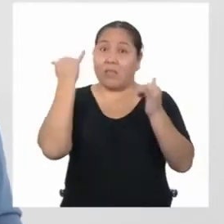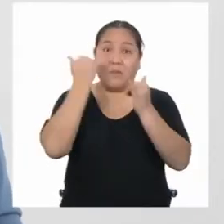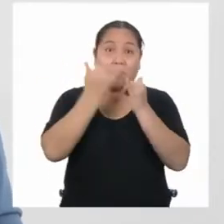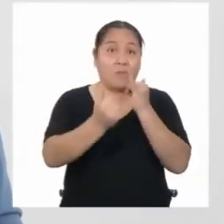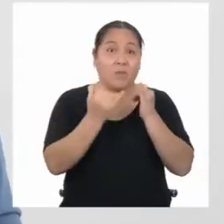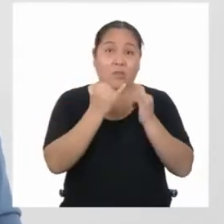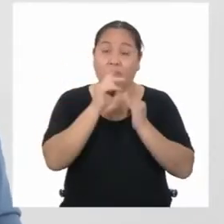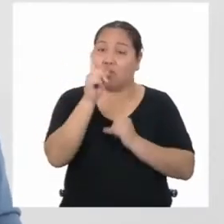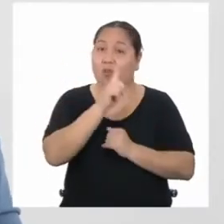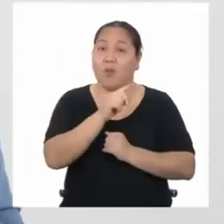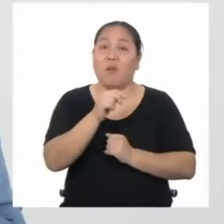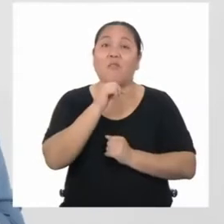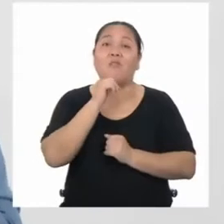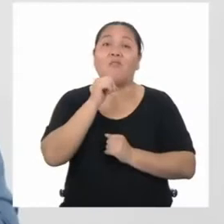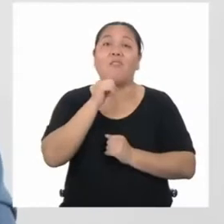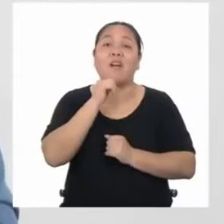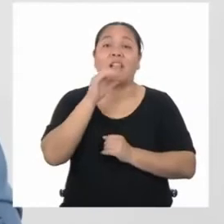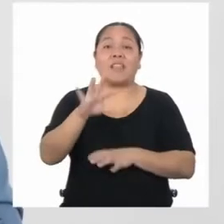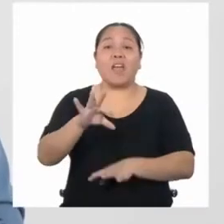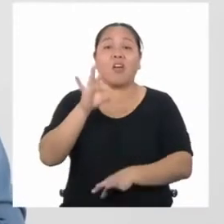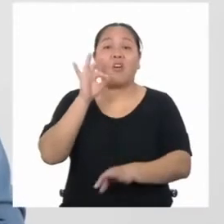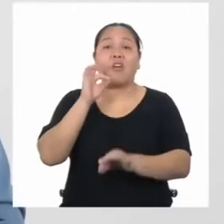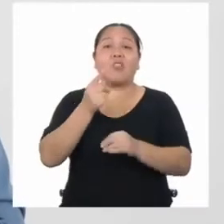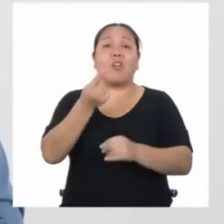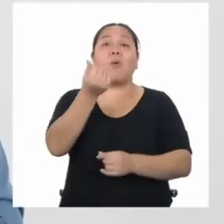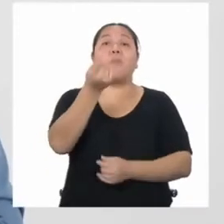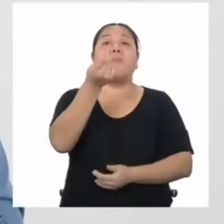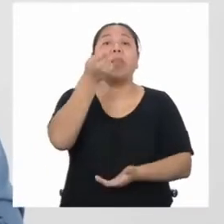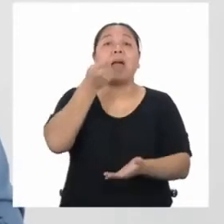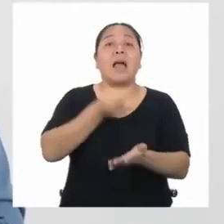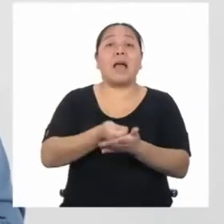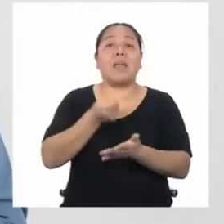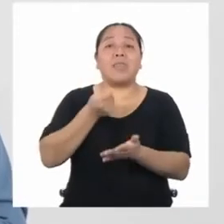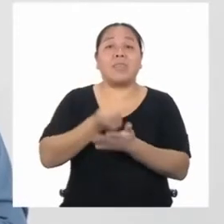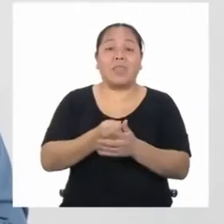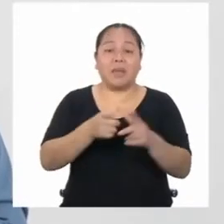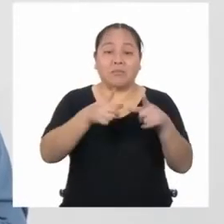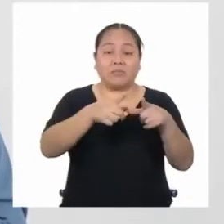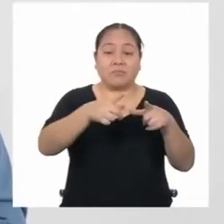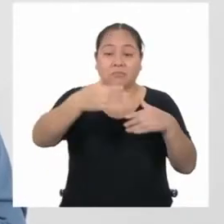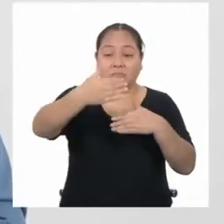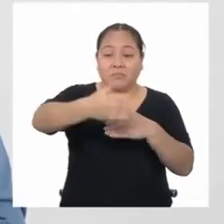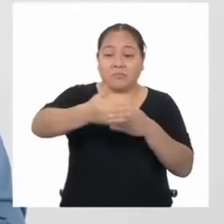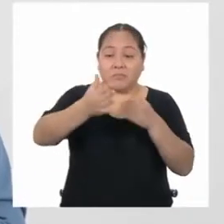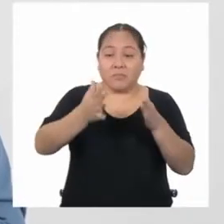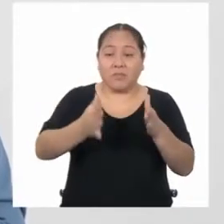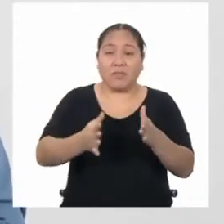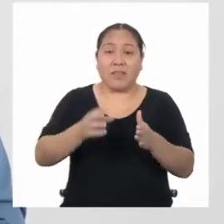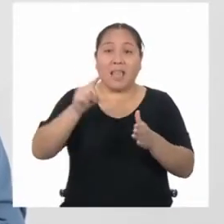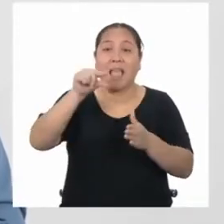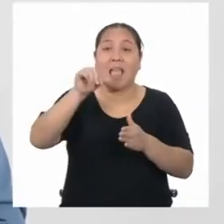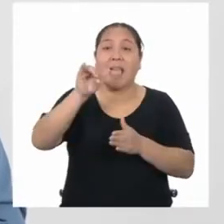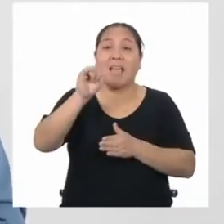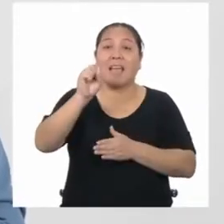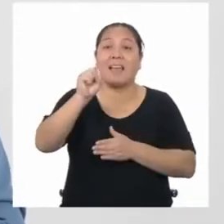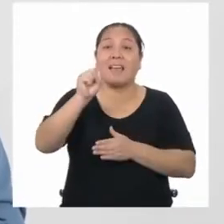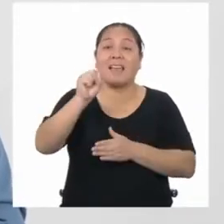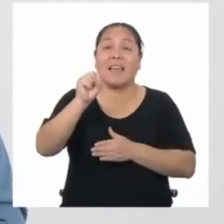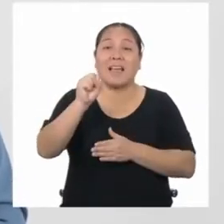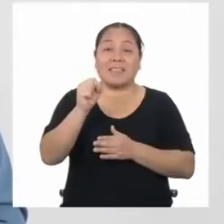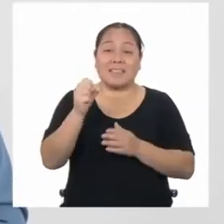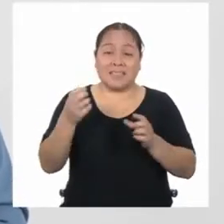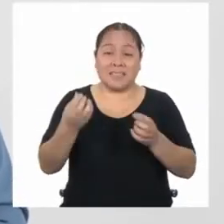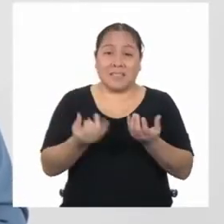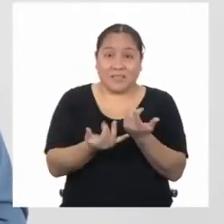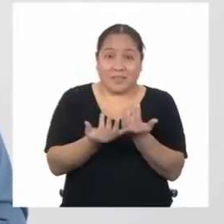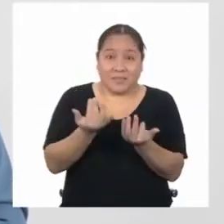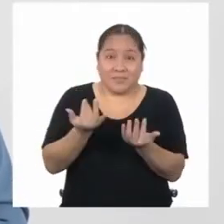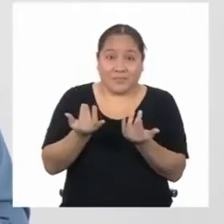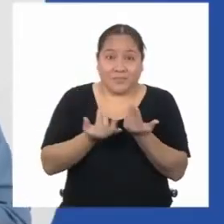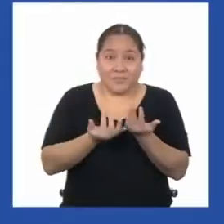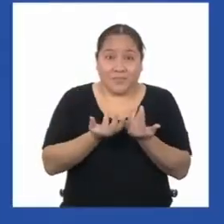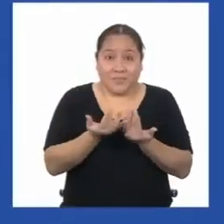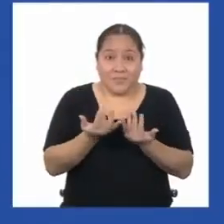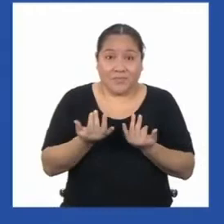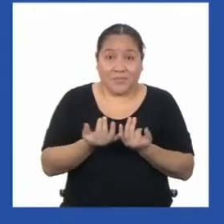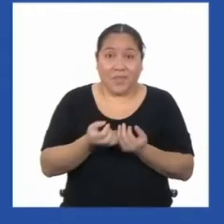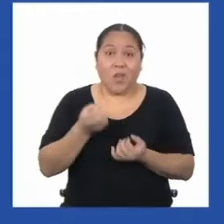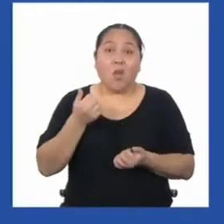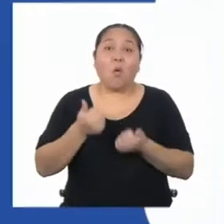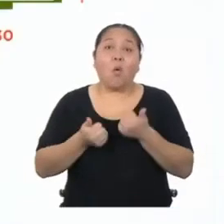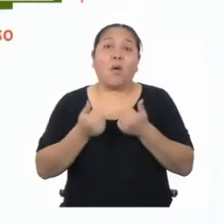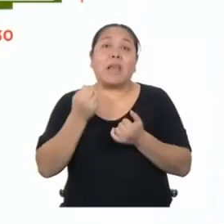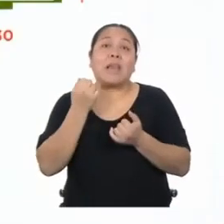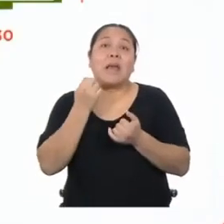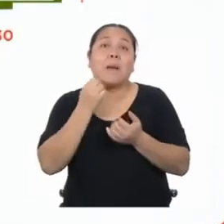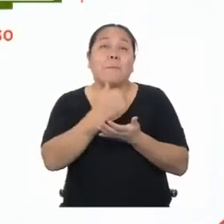Aún nos falta encontrar el coso total de la instalación del GRAS. ¿Cuál es el paso final que debemos dar para obtenerlo?